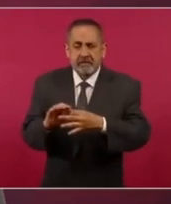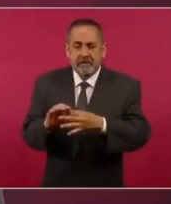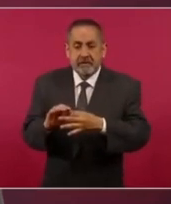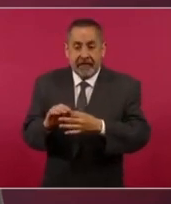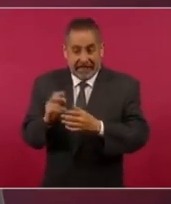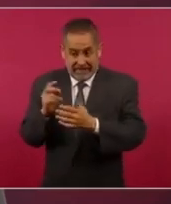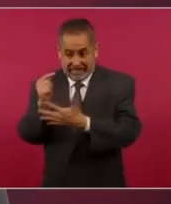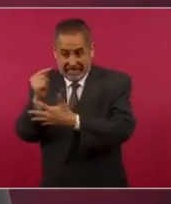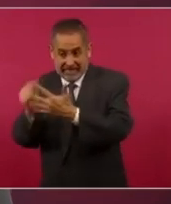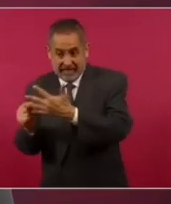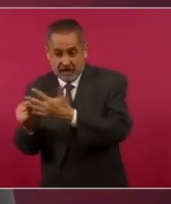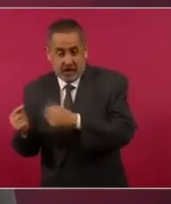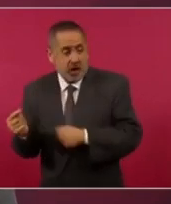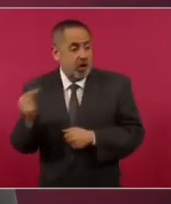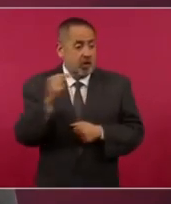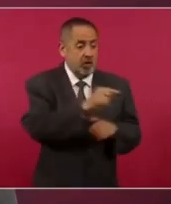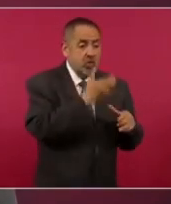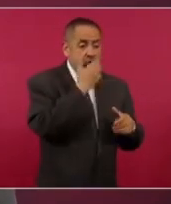pensamiento conservador.